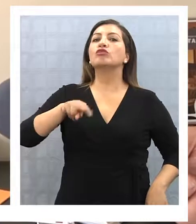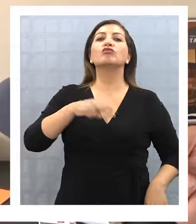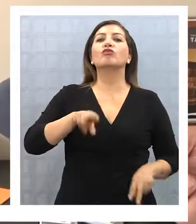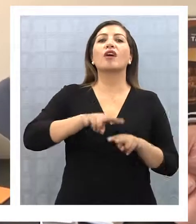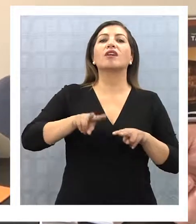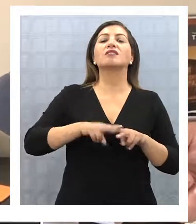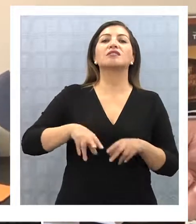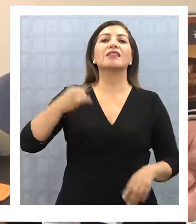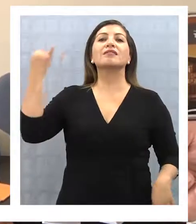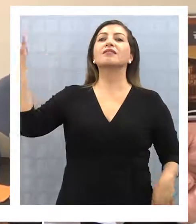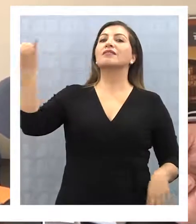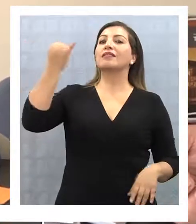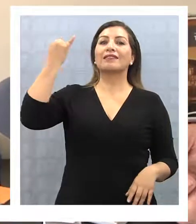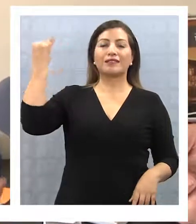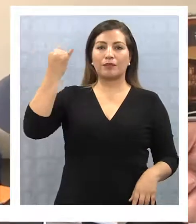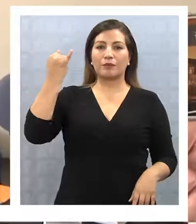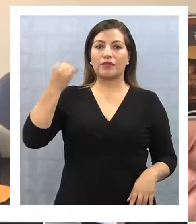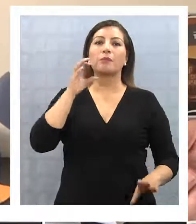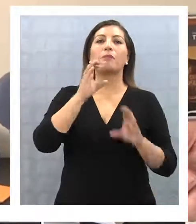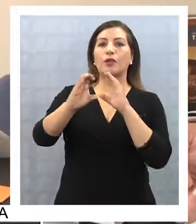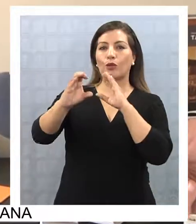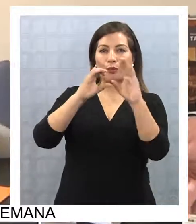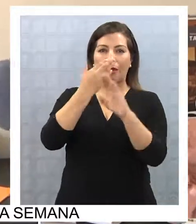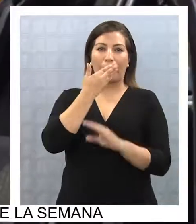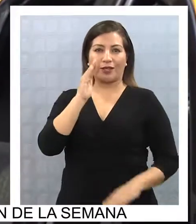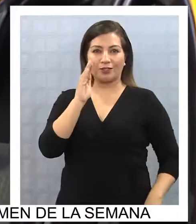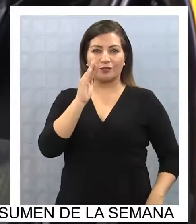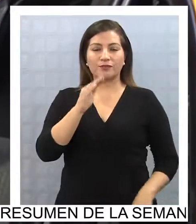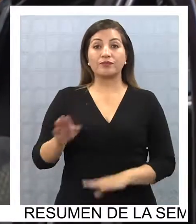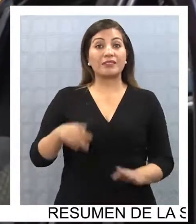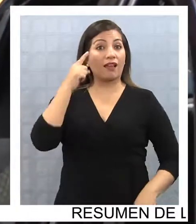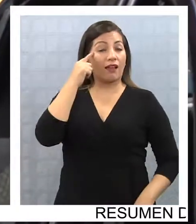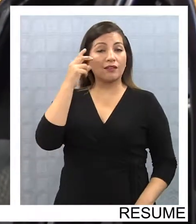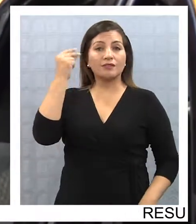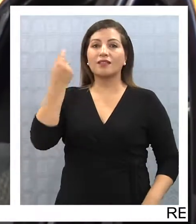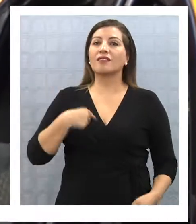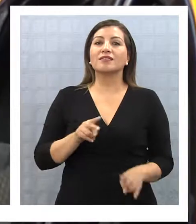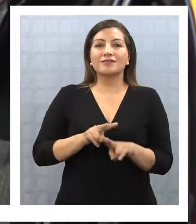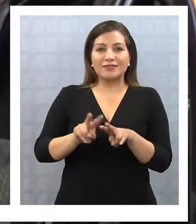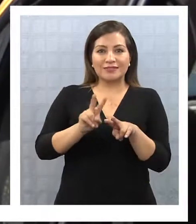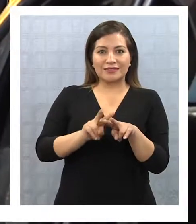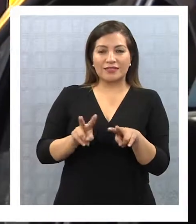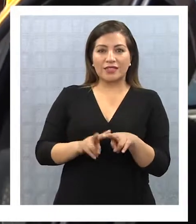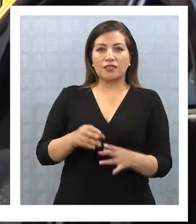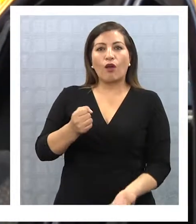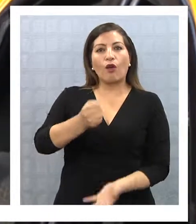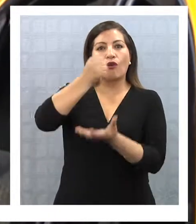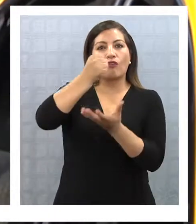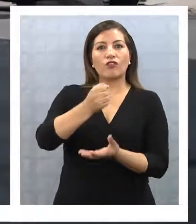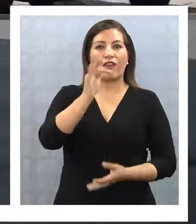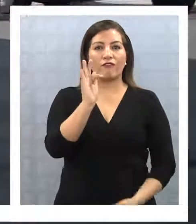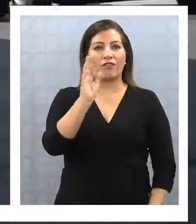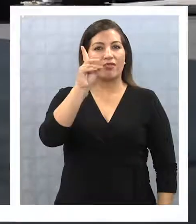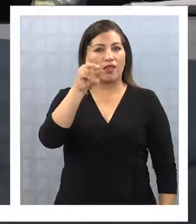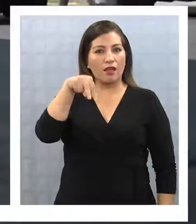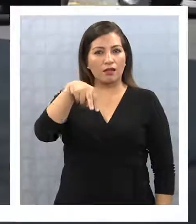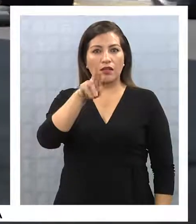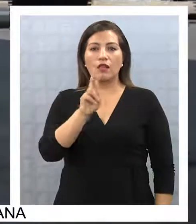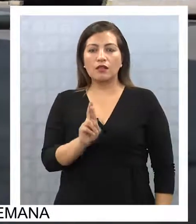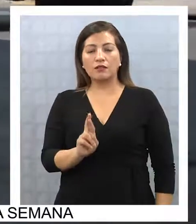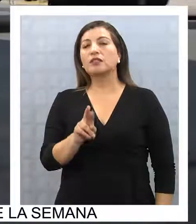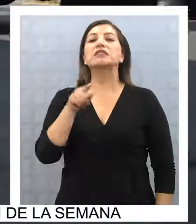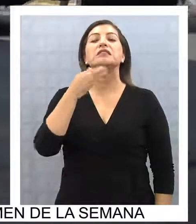independice de alguna forma un elemento objetivo para poder comunicarnos mejor. La iniciativa se está llevando a cabo con fondos FNDR